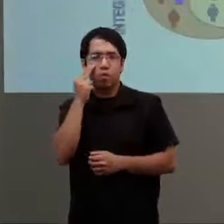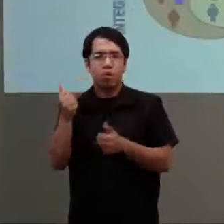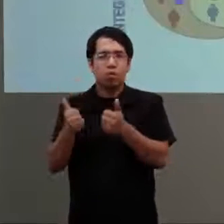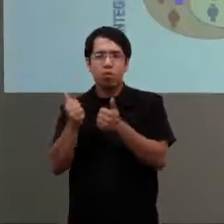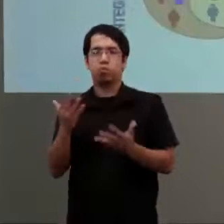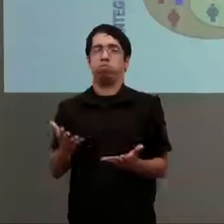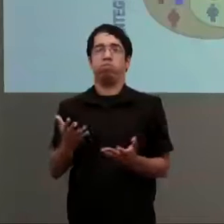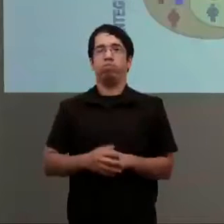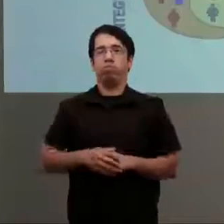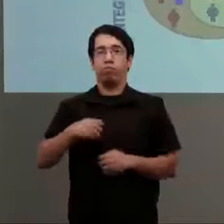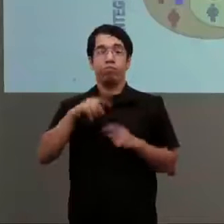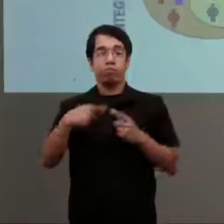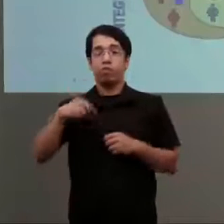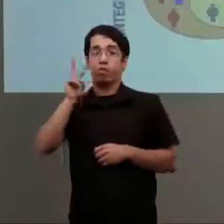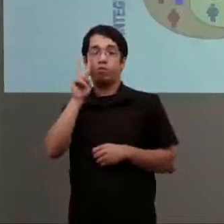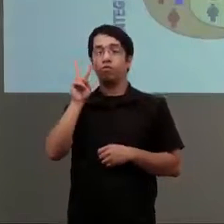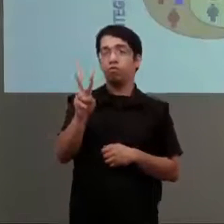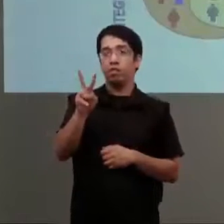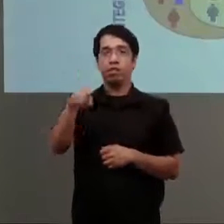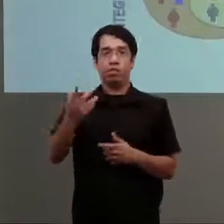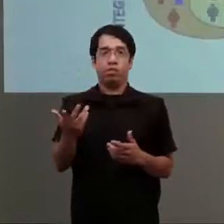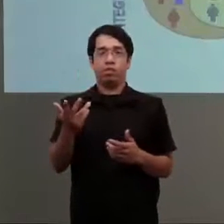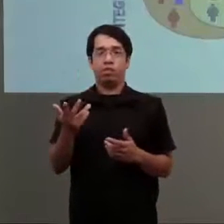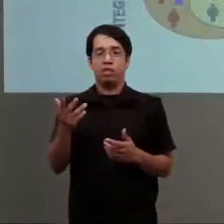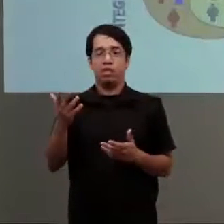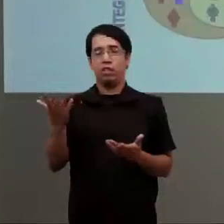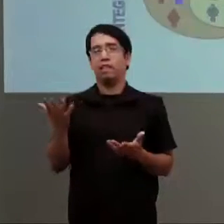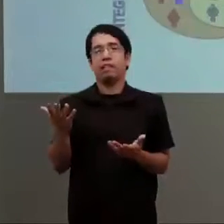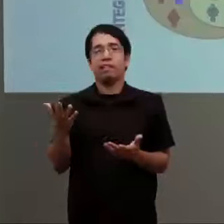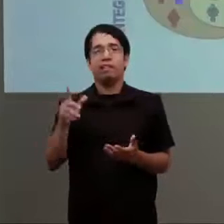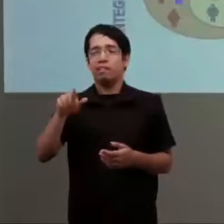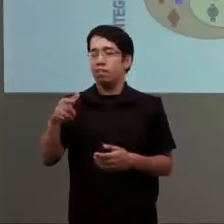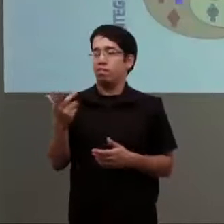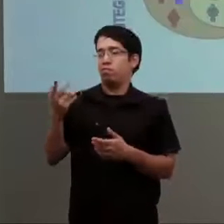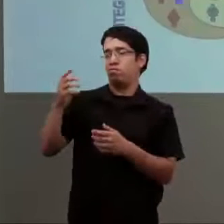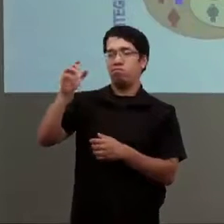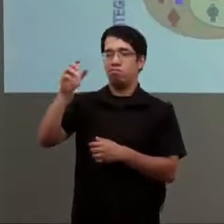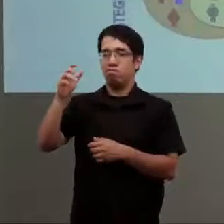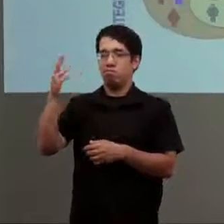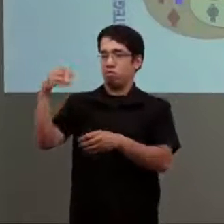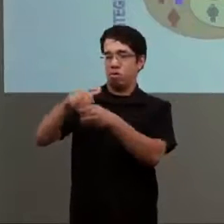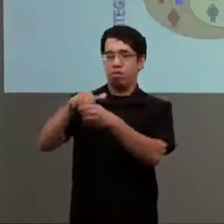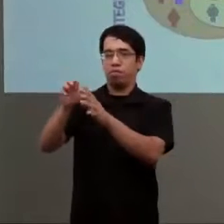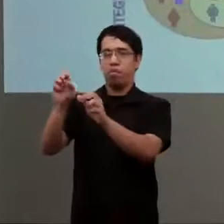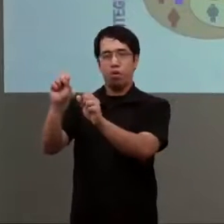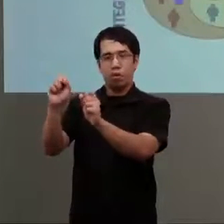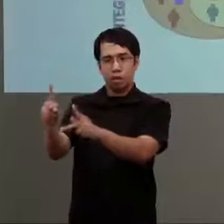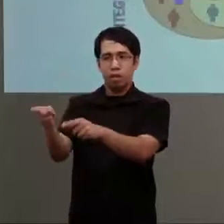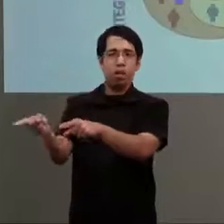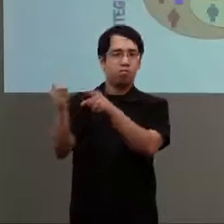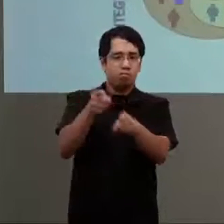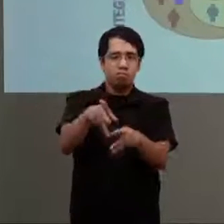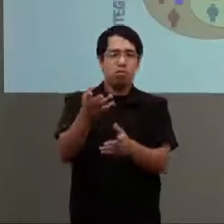también poder visibilizar, cuando hablamos del diseño de políticas públicas, bueno, cuál es el problema, cuál